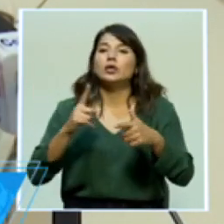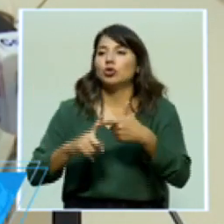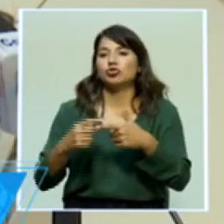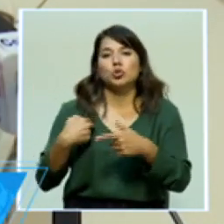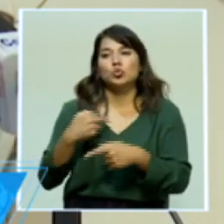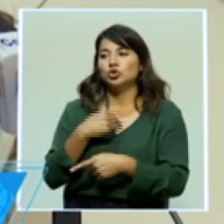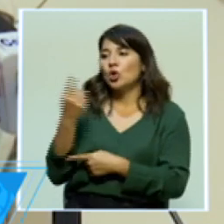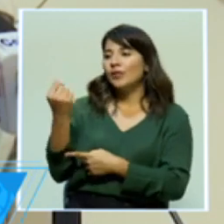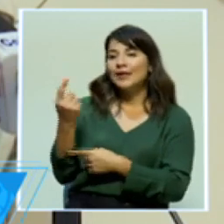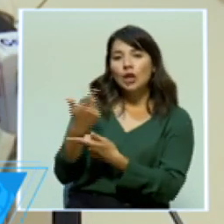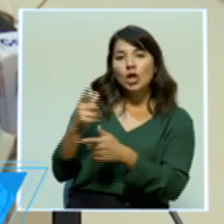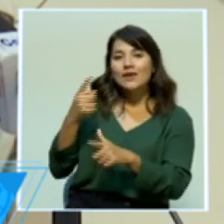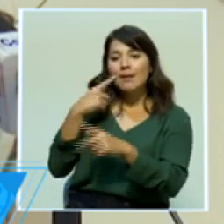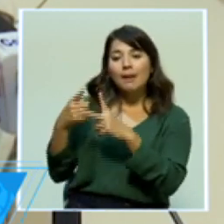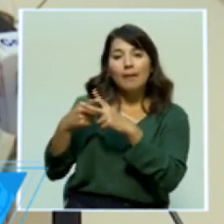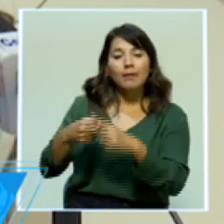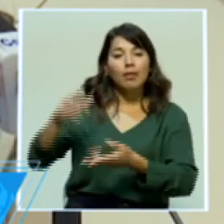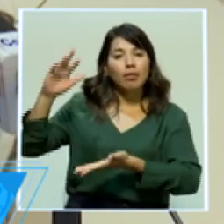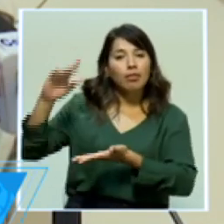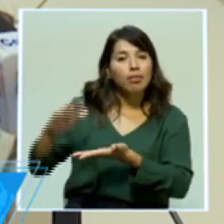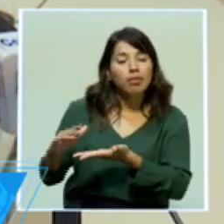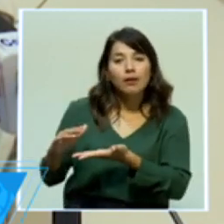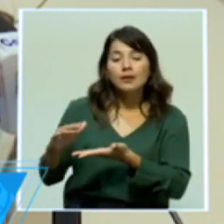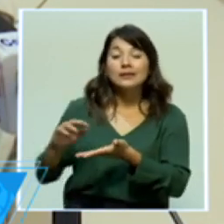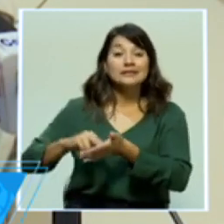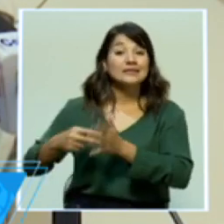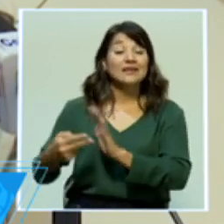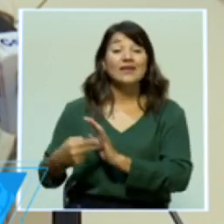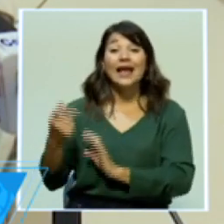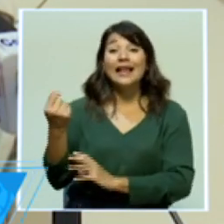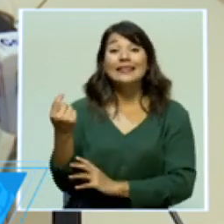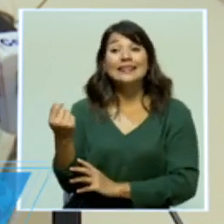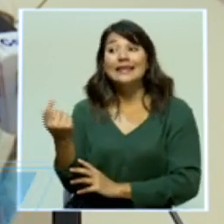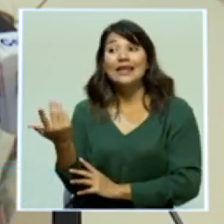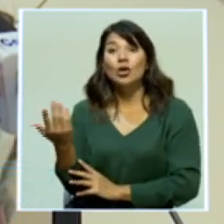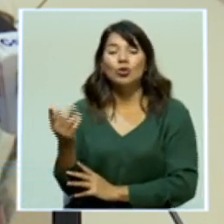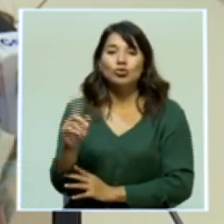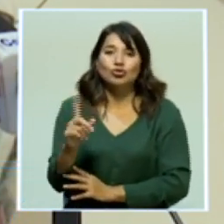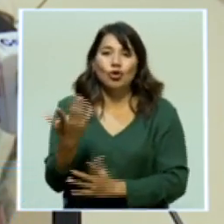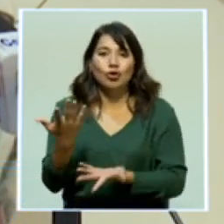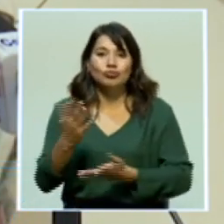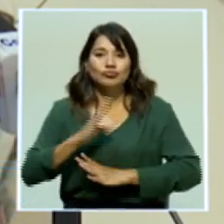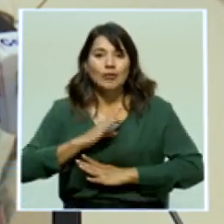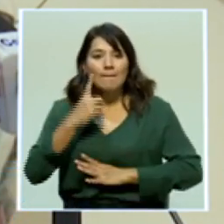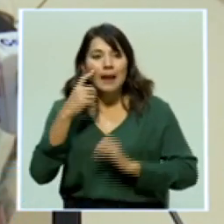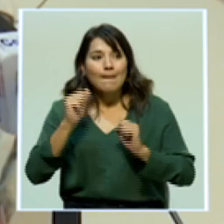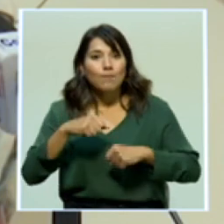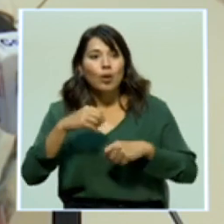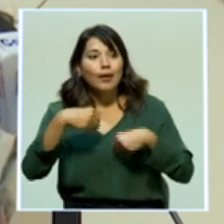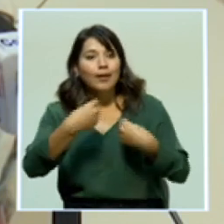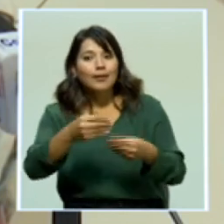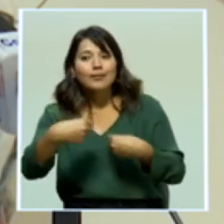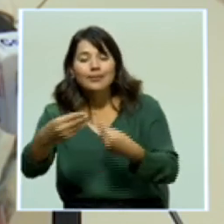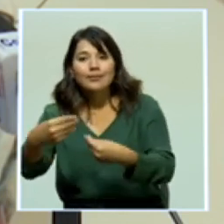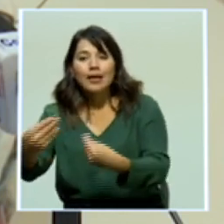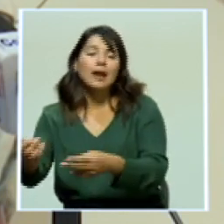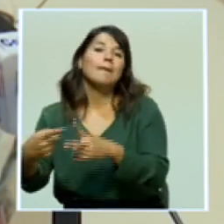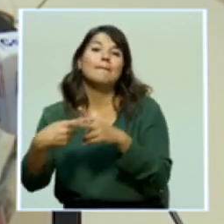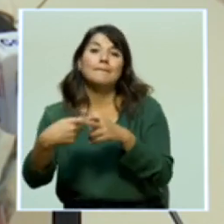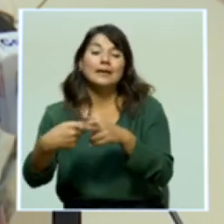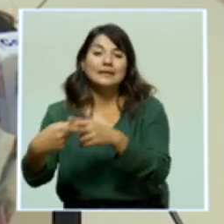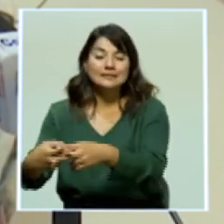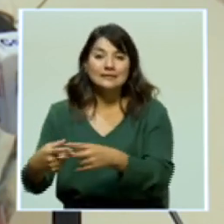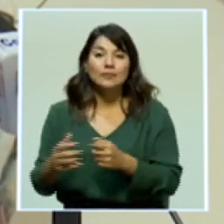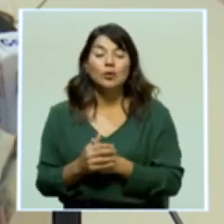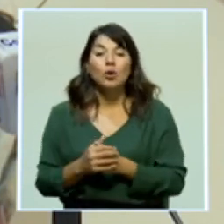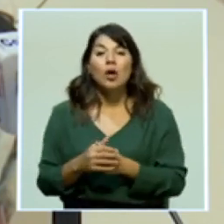significa básicamente que los recursos que genera CONAPE no alcanzarán para completar todas las operaciones operativas del